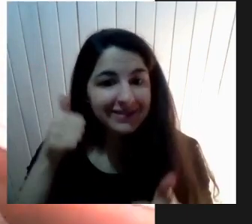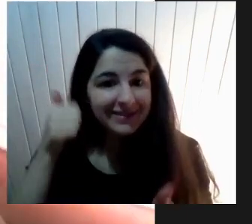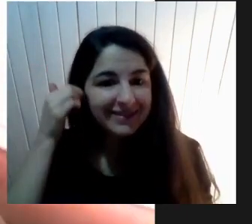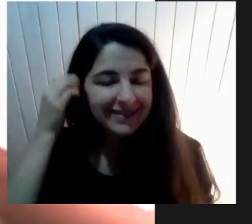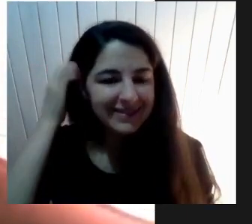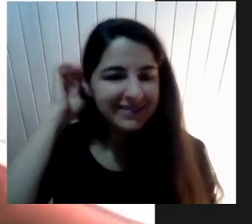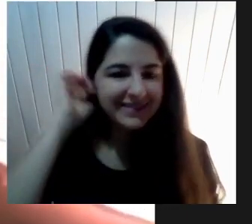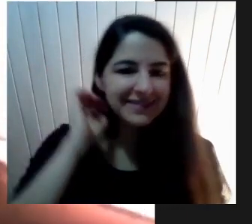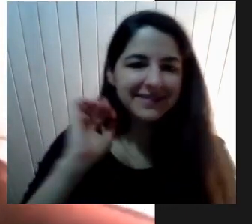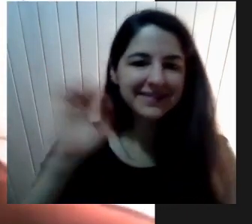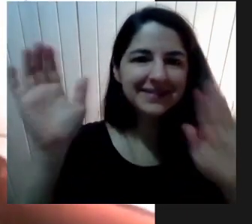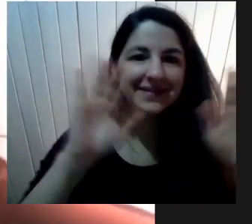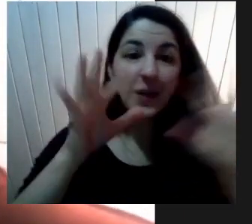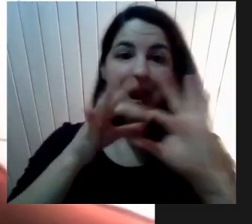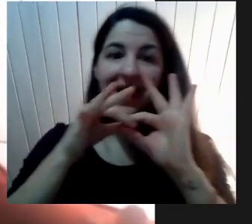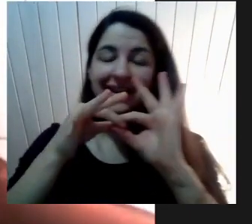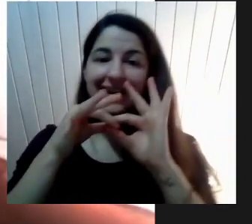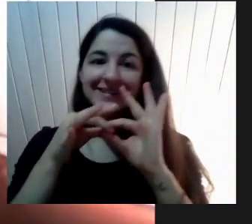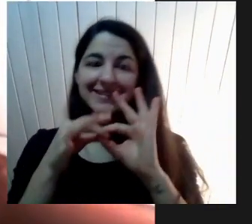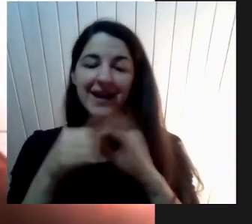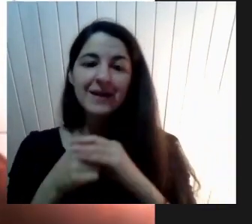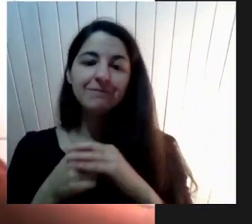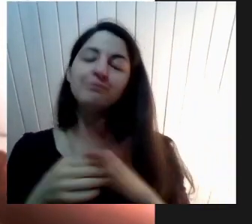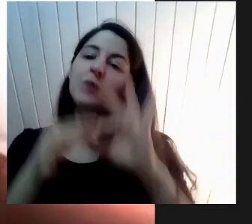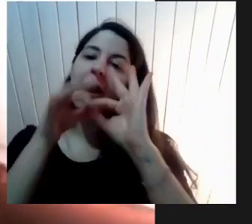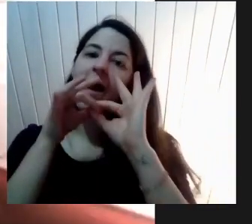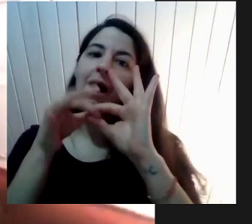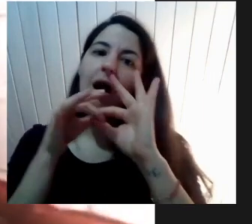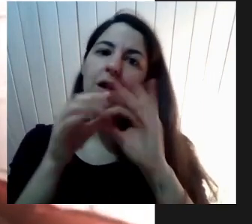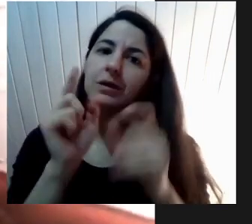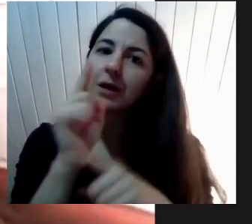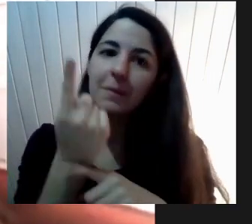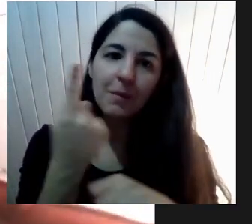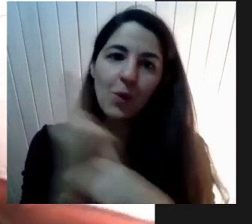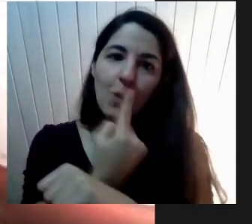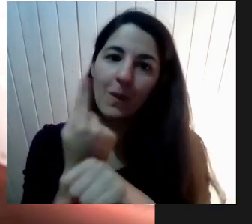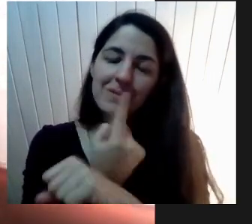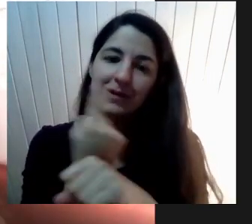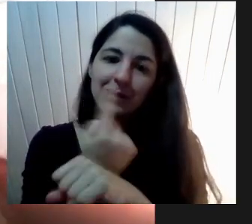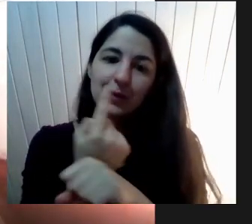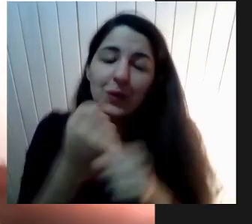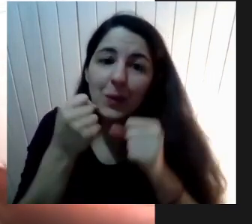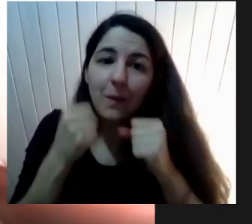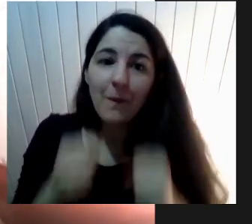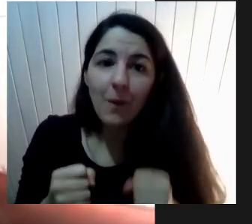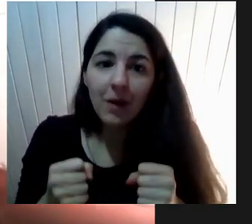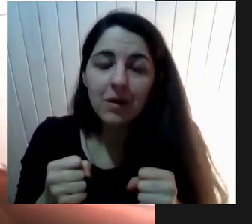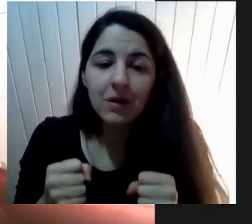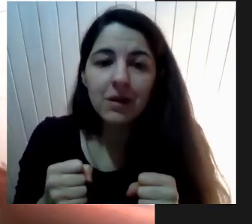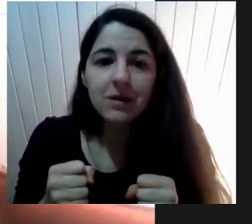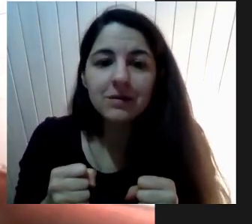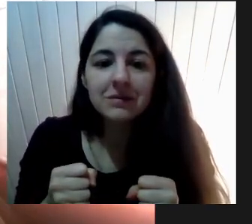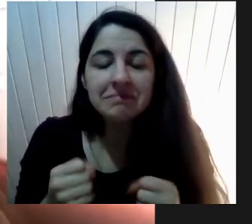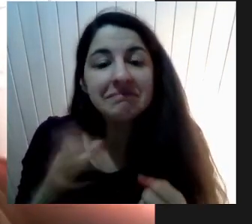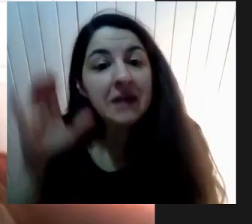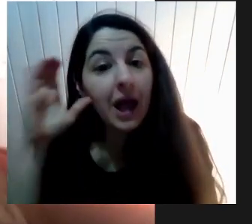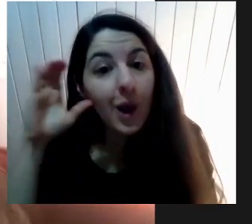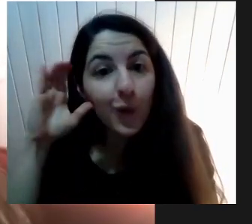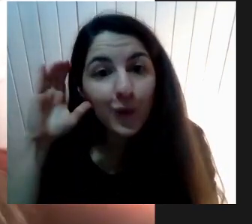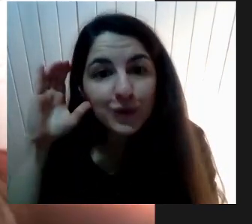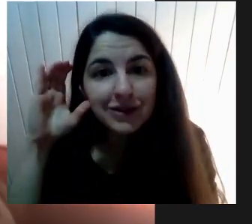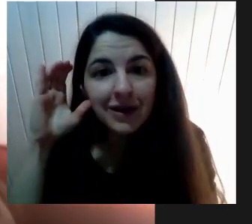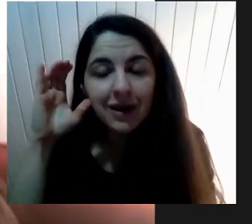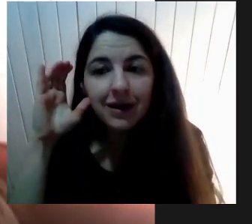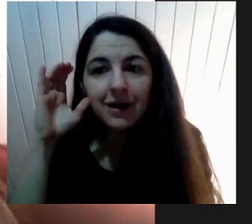Gracias Agradecer Primero por este Conversatorio Por la posibilidad De Bueno De escuchar A